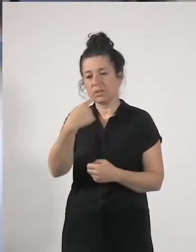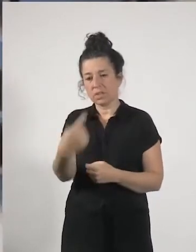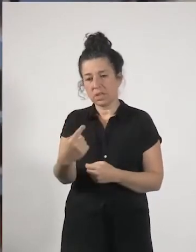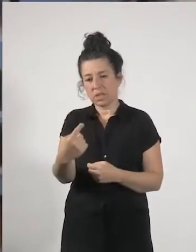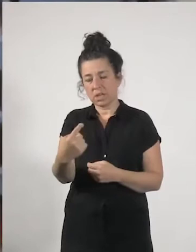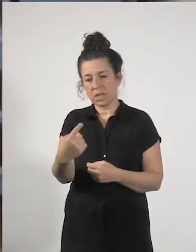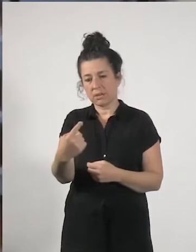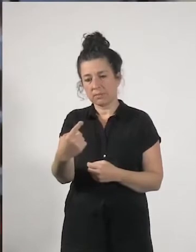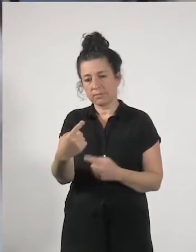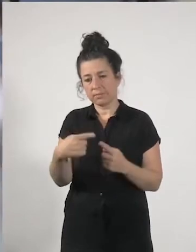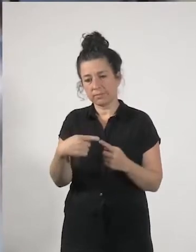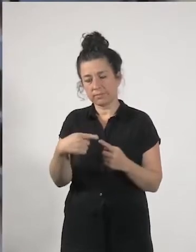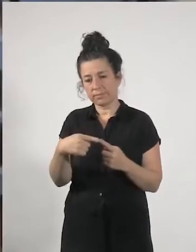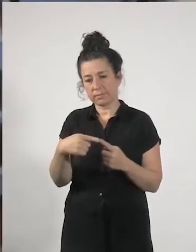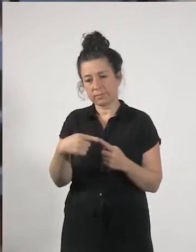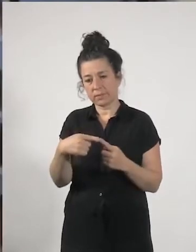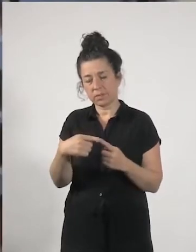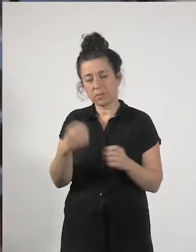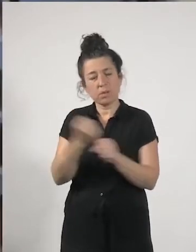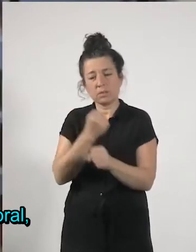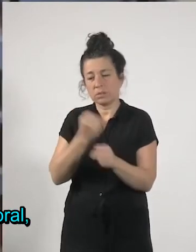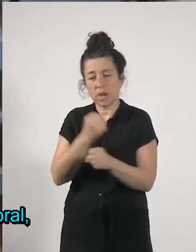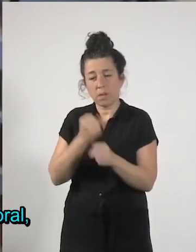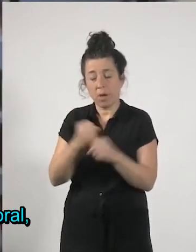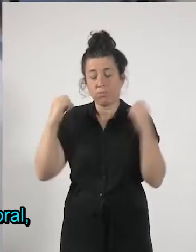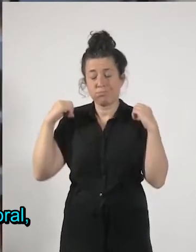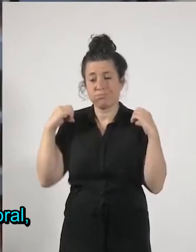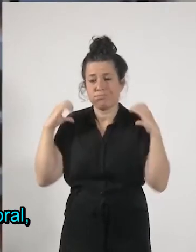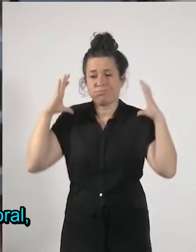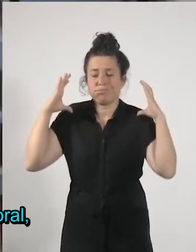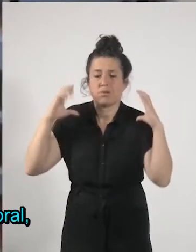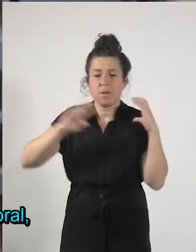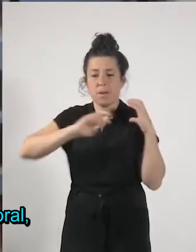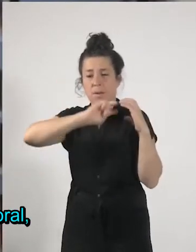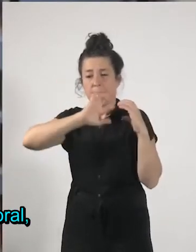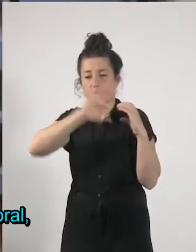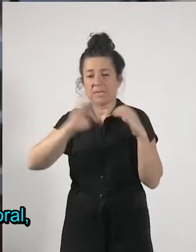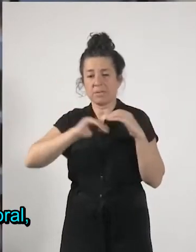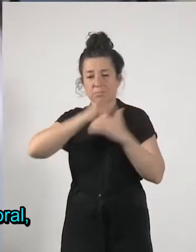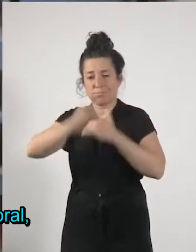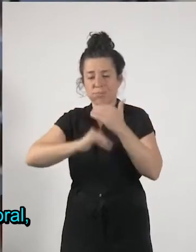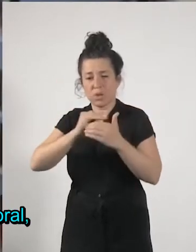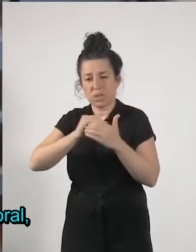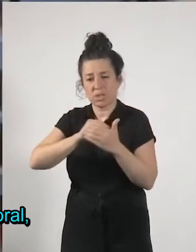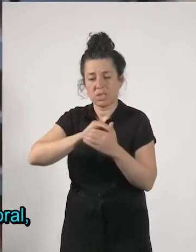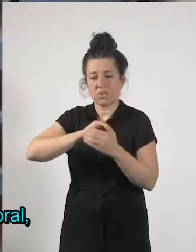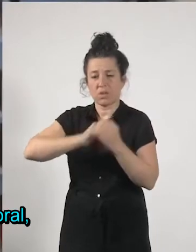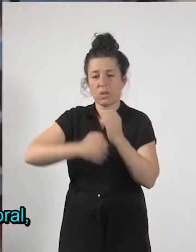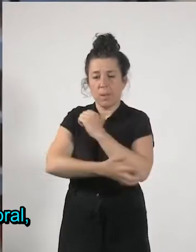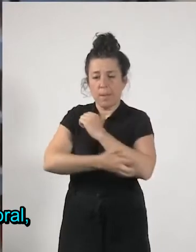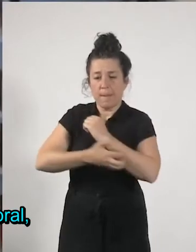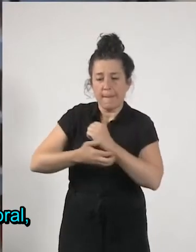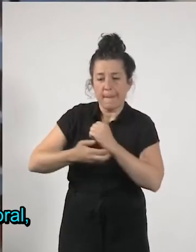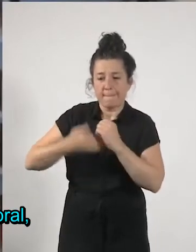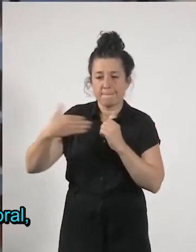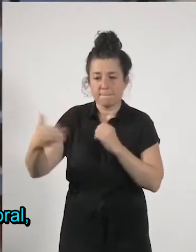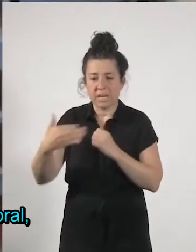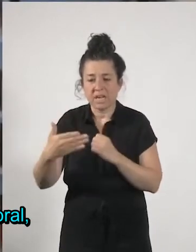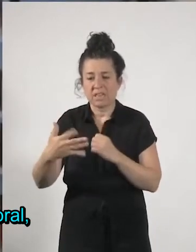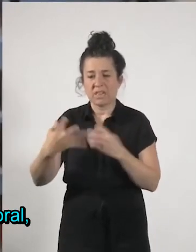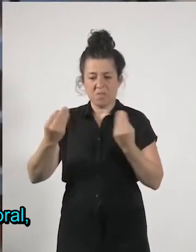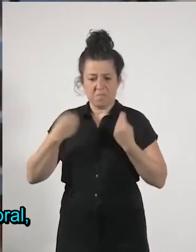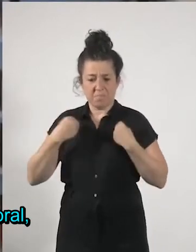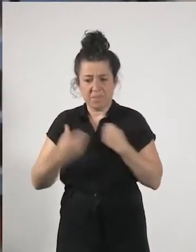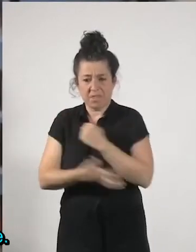se produce esta sobrecarga de trabajos y este proceso de precarización laboral precarización de la vida